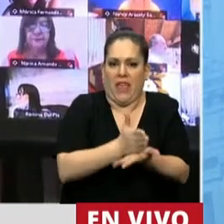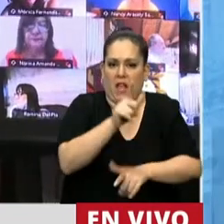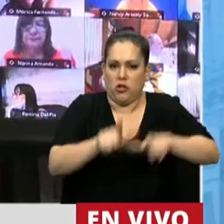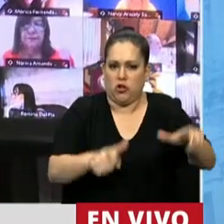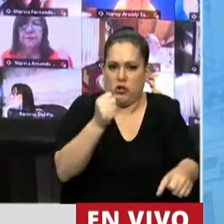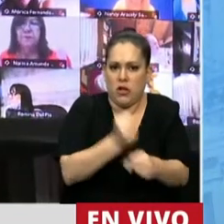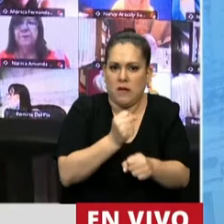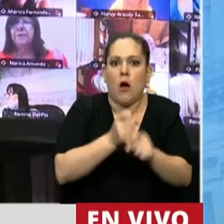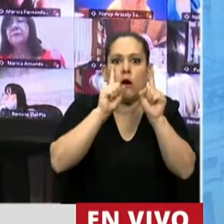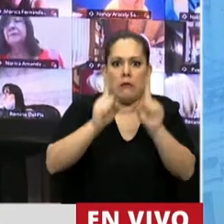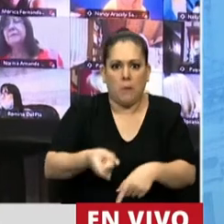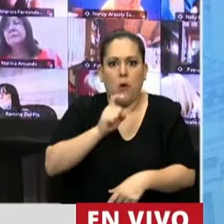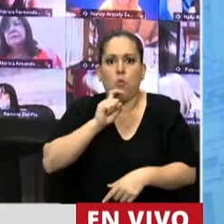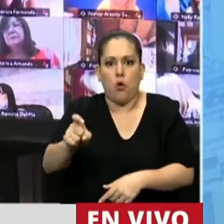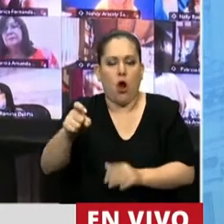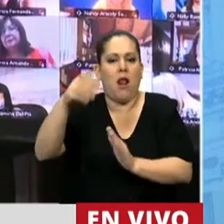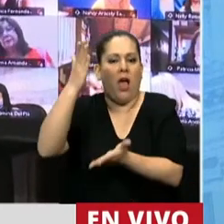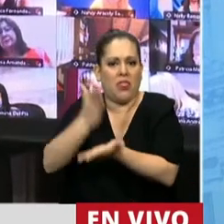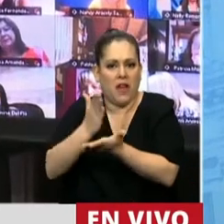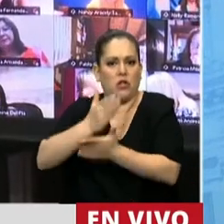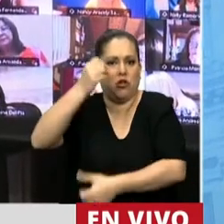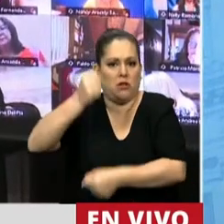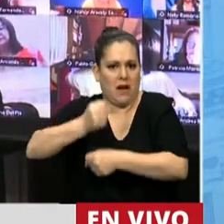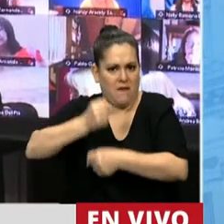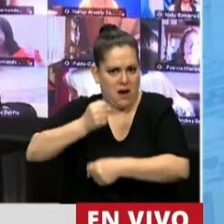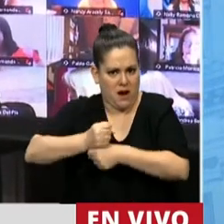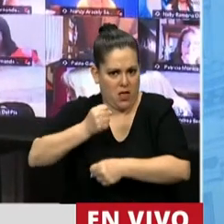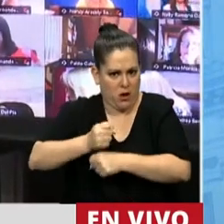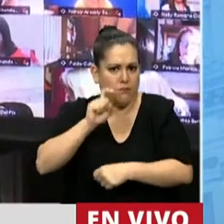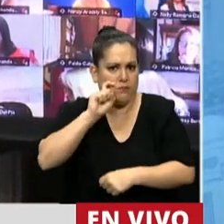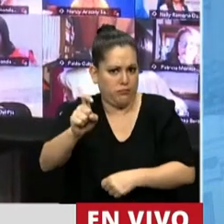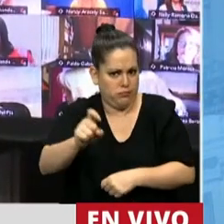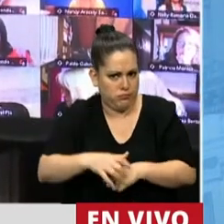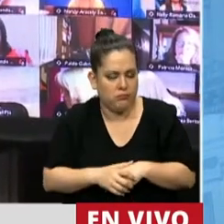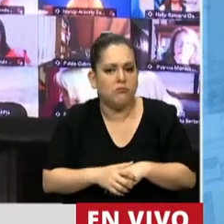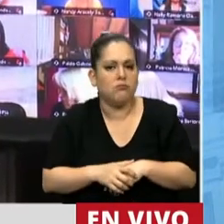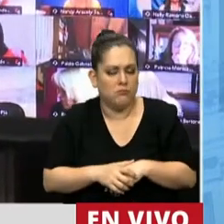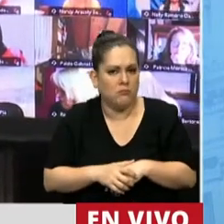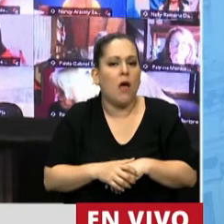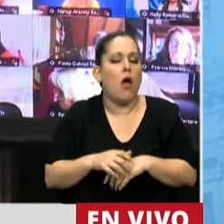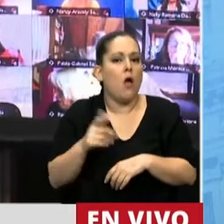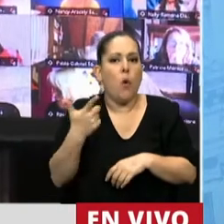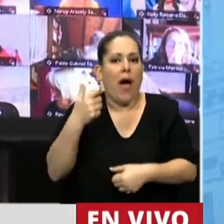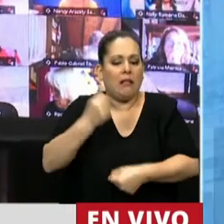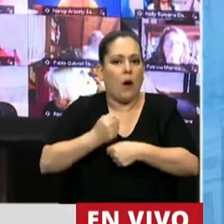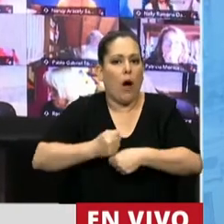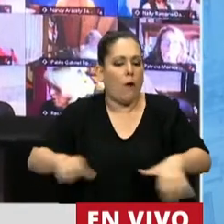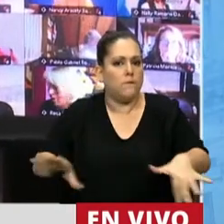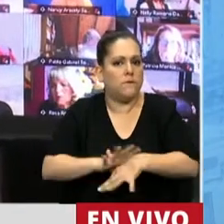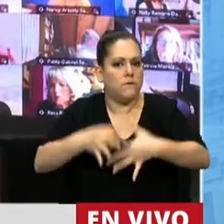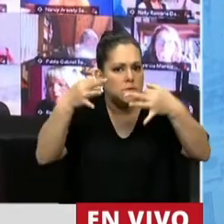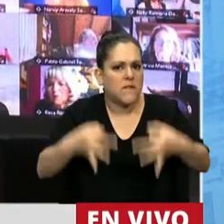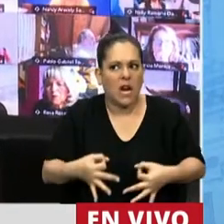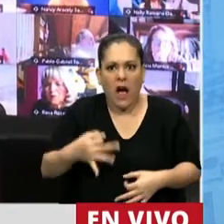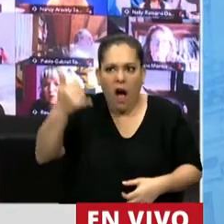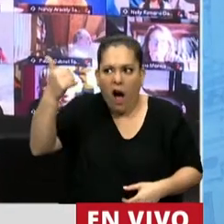fundamentales. Por lo tanto, no hay trabajo decente posible si coexisten la violencia y el acoso en el mundo